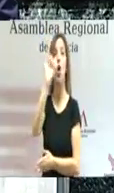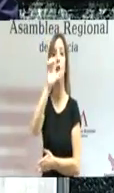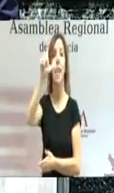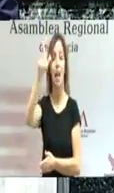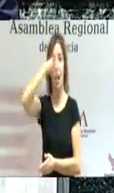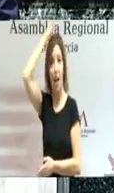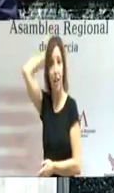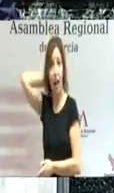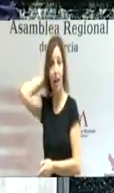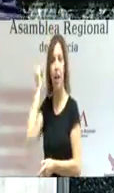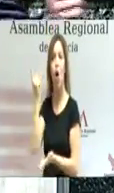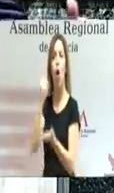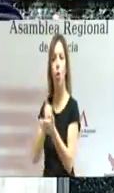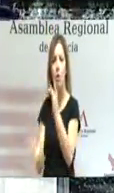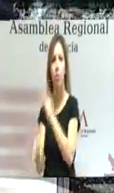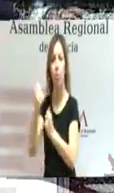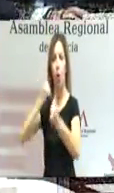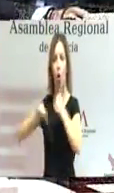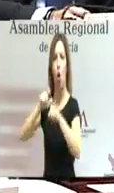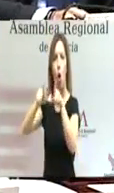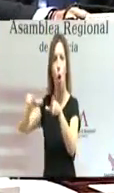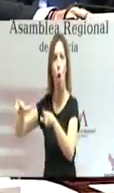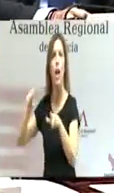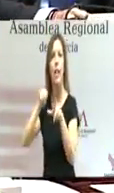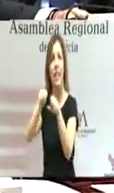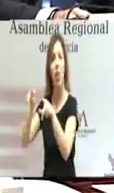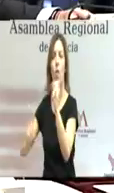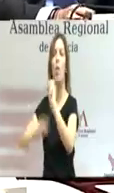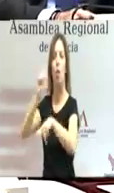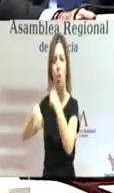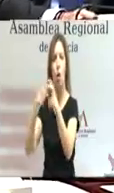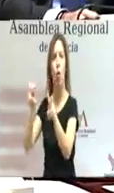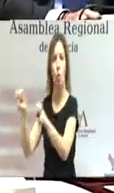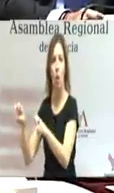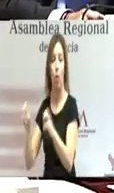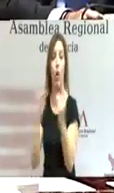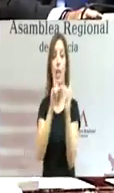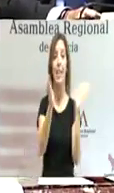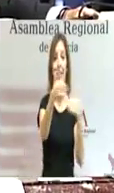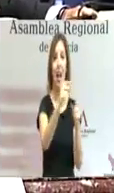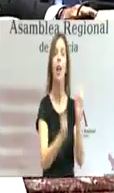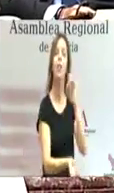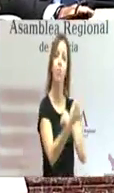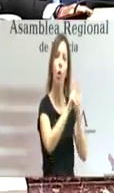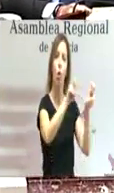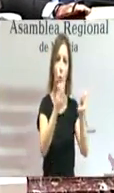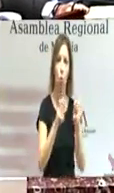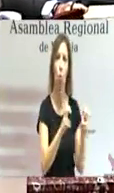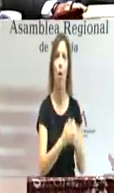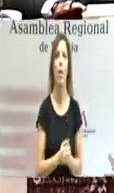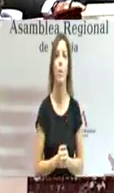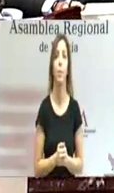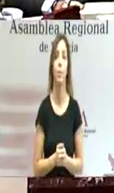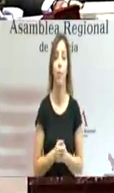que ha vuelto a reactivar, como saben, sus quirófanos y la hospitalización de sus salas. Y quienes han